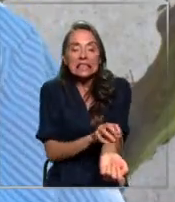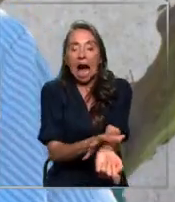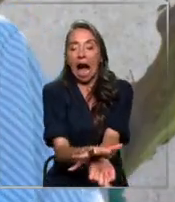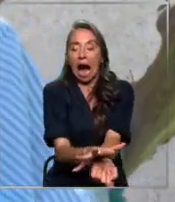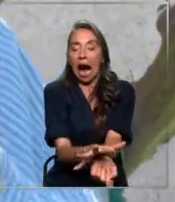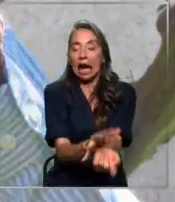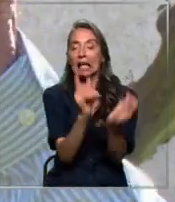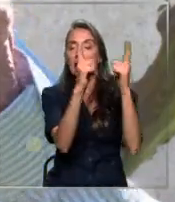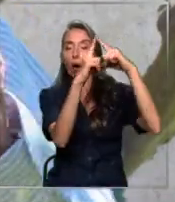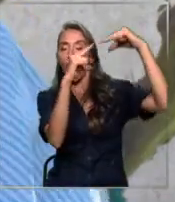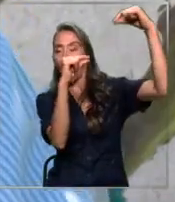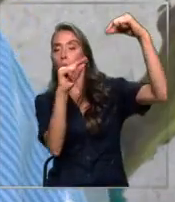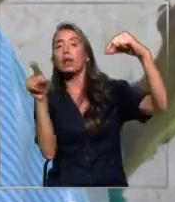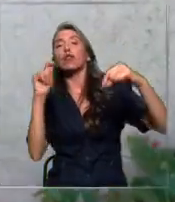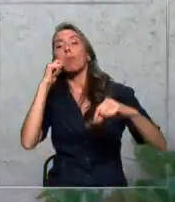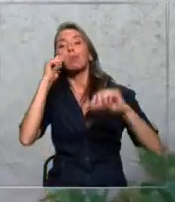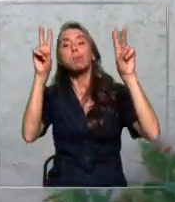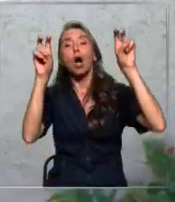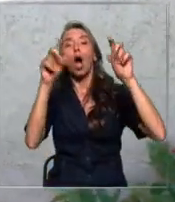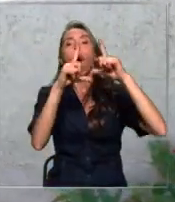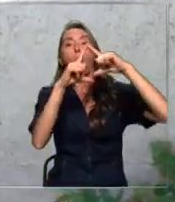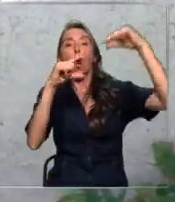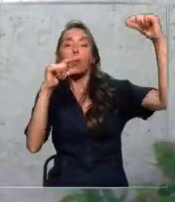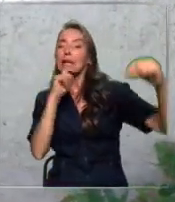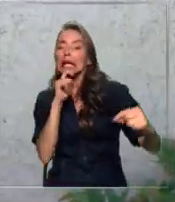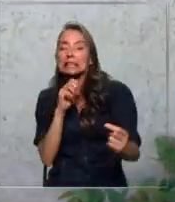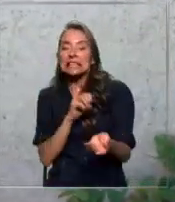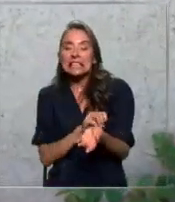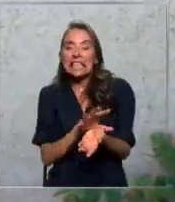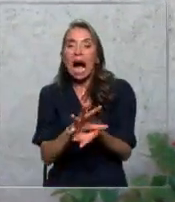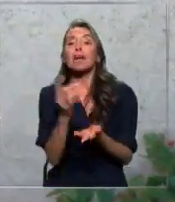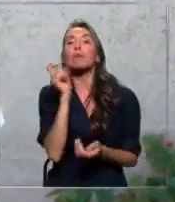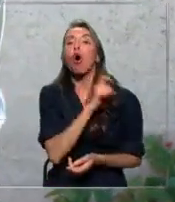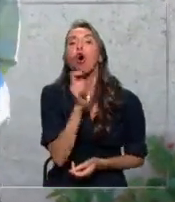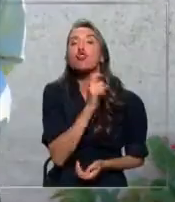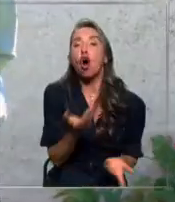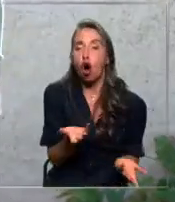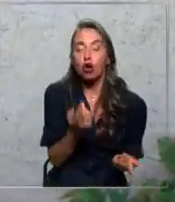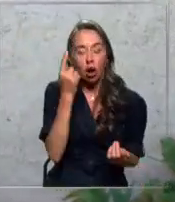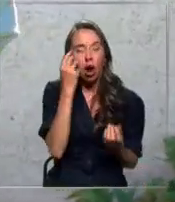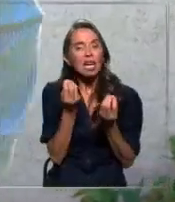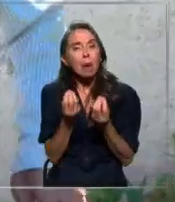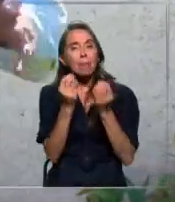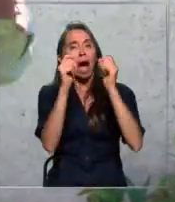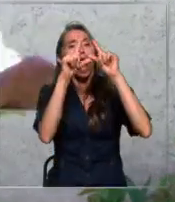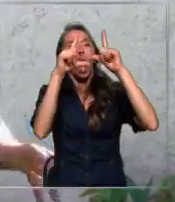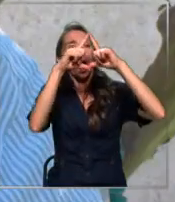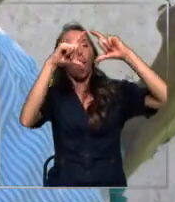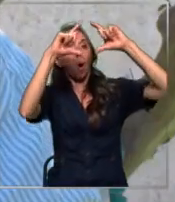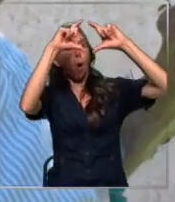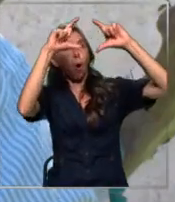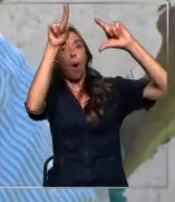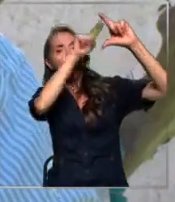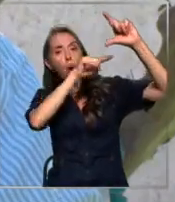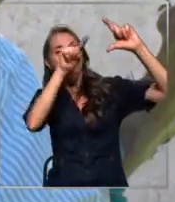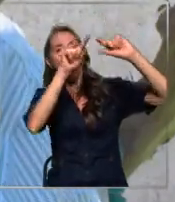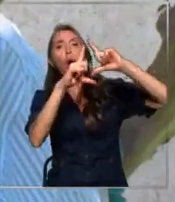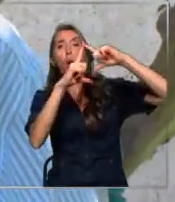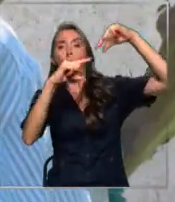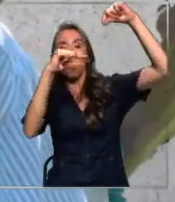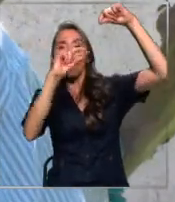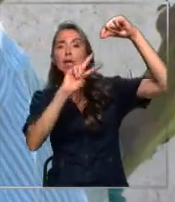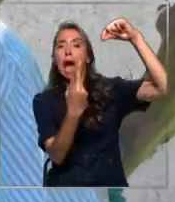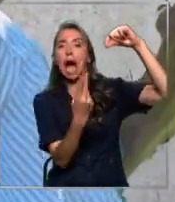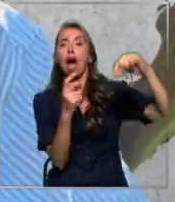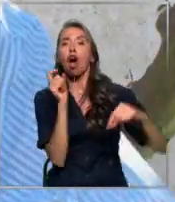entonces la llaman la luna de sangre. ¿Pero qué pasa con la luna que adquiere un color rojizo? Que ahora te lo explico.